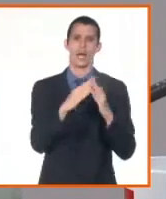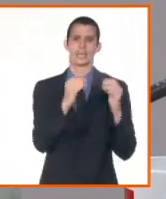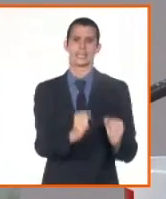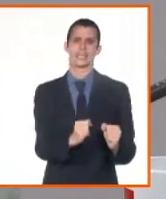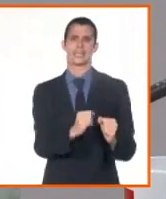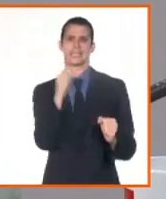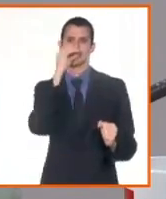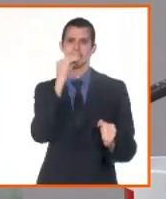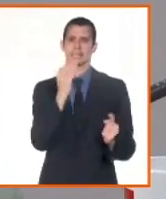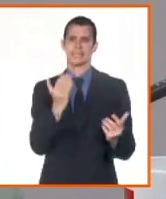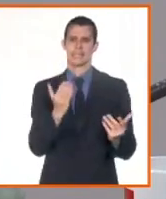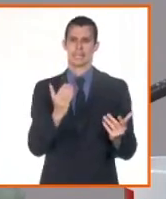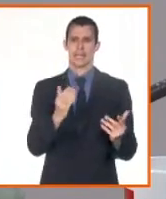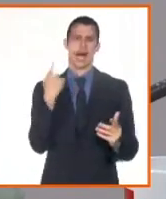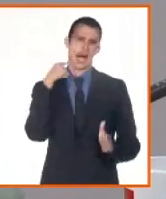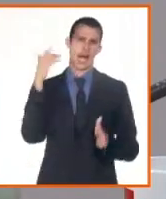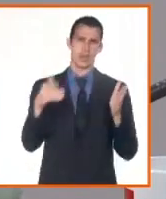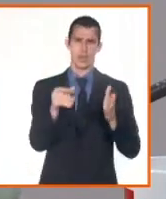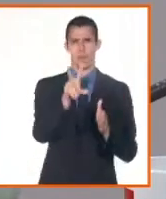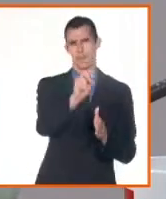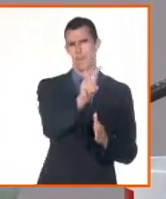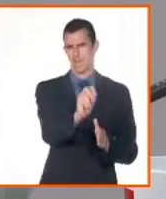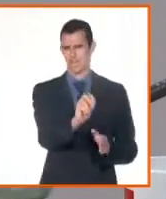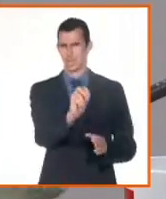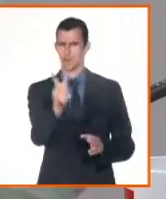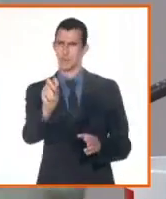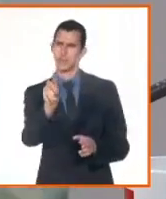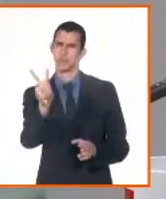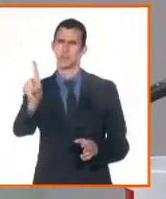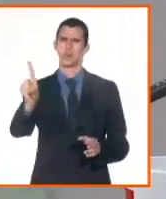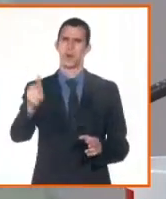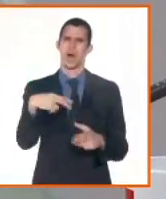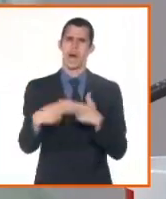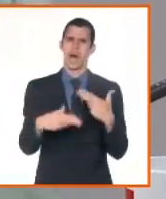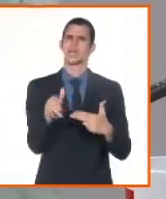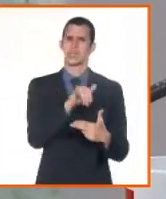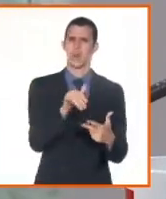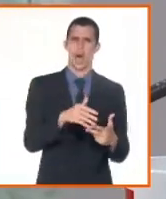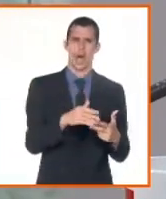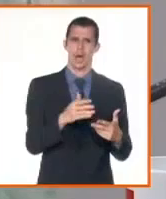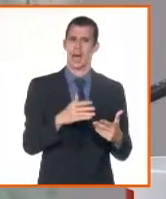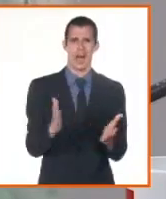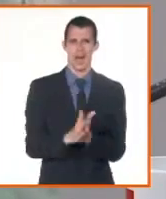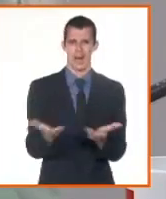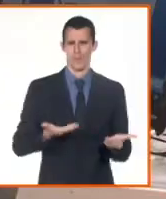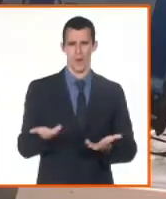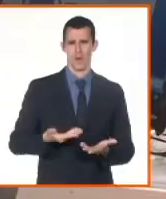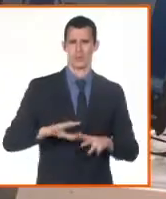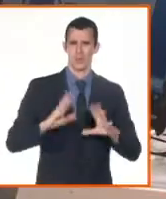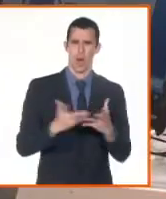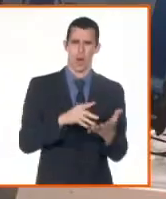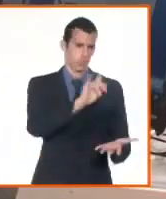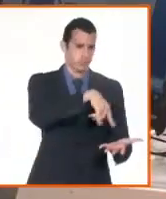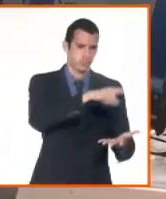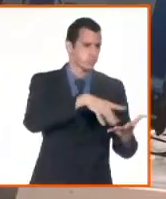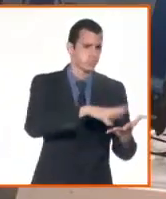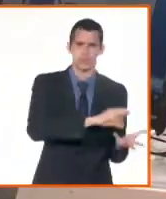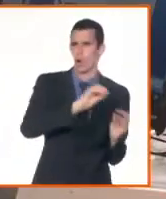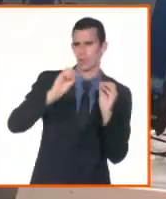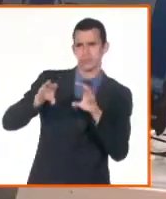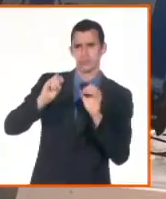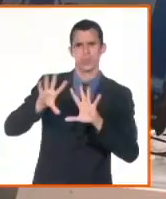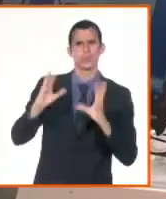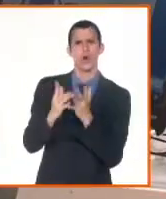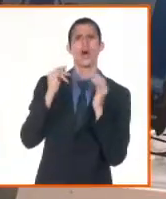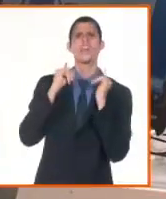20, 21, se logró introducir mucho más folios que en toda la etapa anterior. ¿En qué es lo que más se ha avanzado y